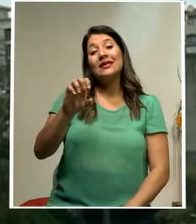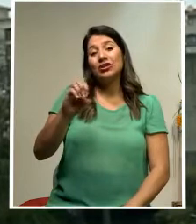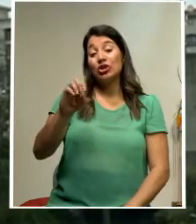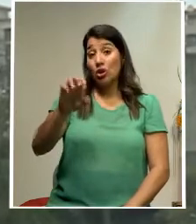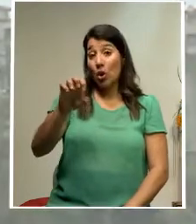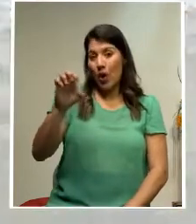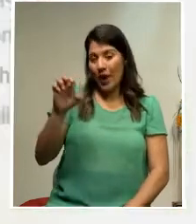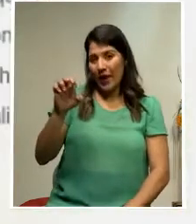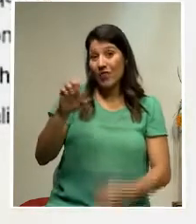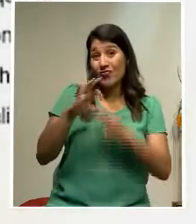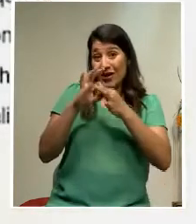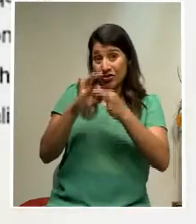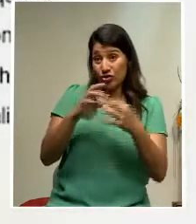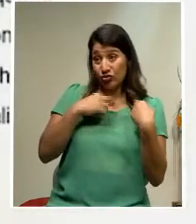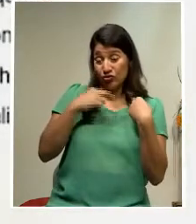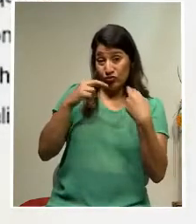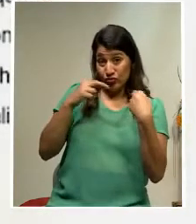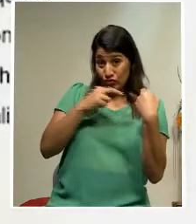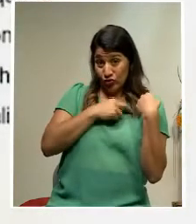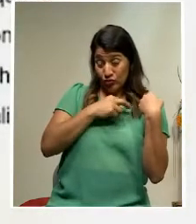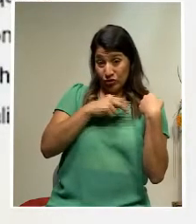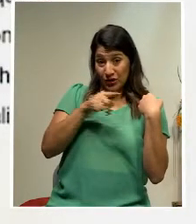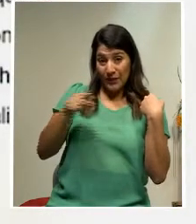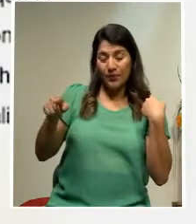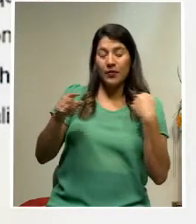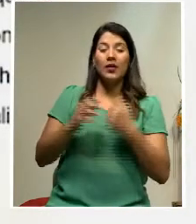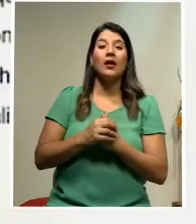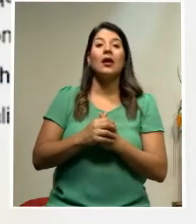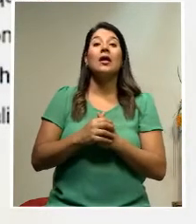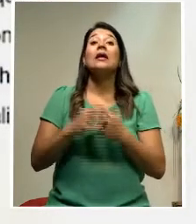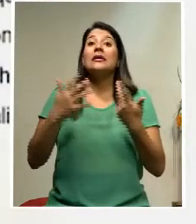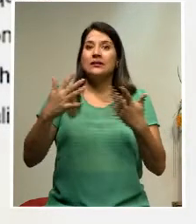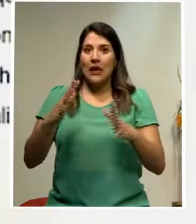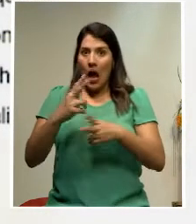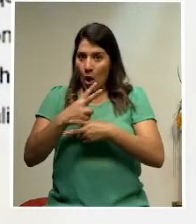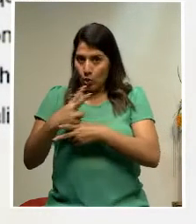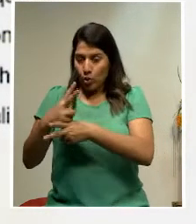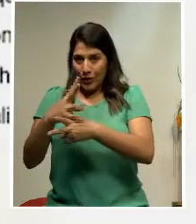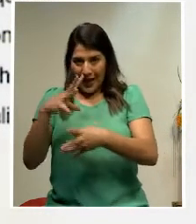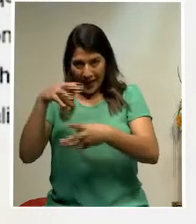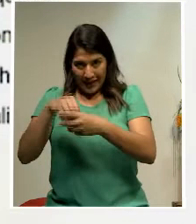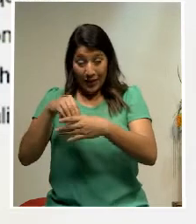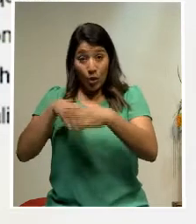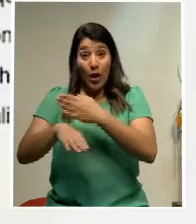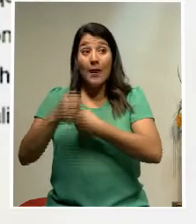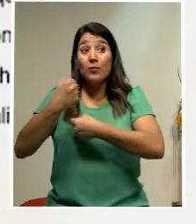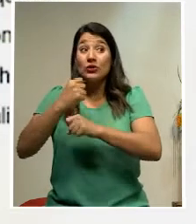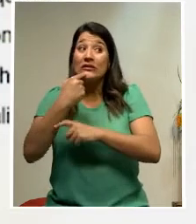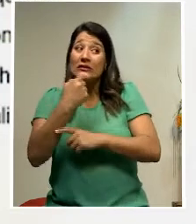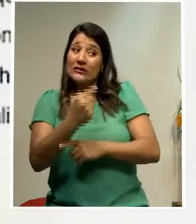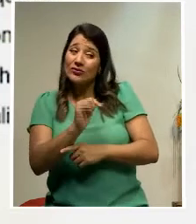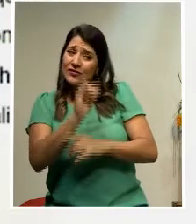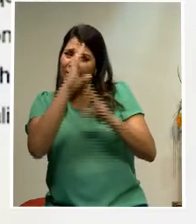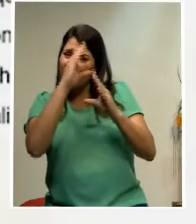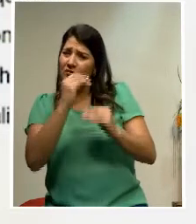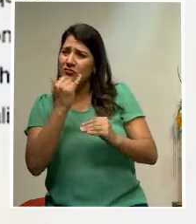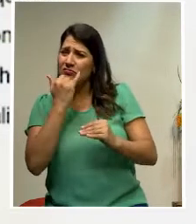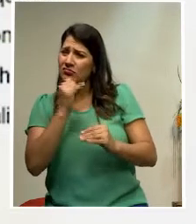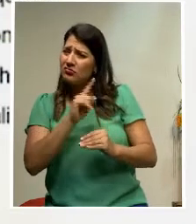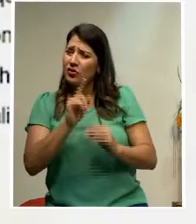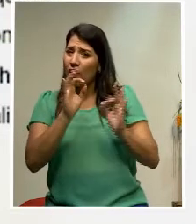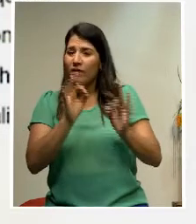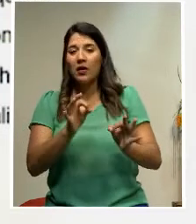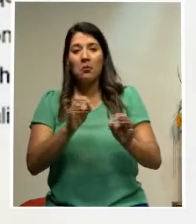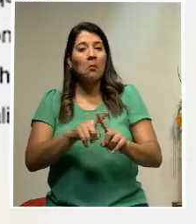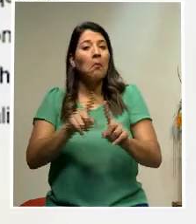investigados. Sin embargo, a pesar de la advertencia realizada por la auditoría interna, el acuerdo no tuvo variación alguna, sino que se